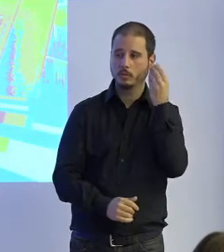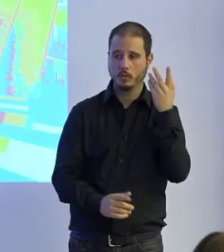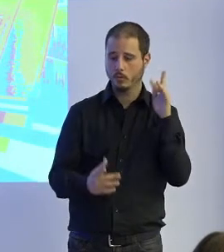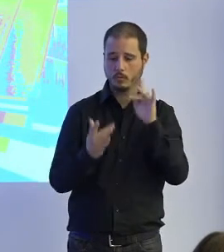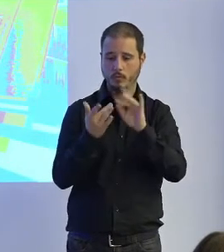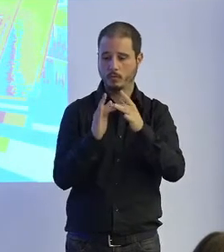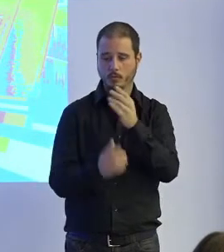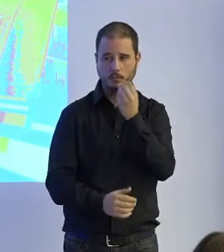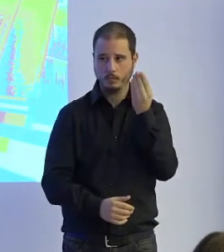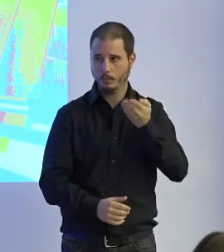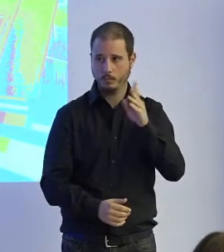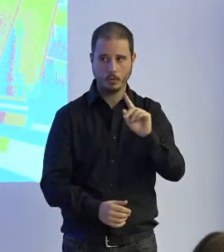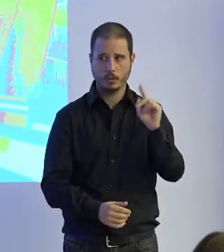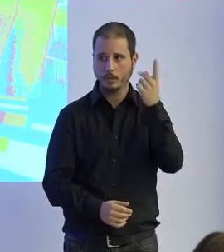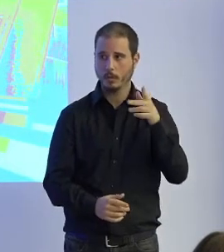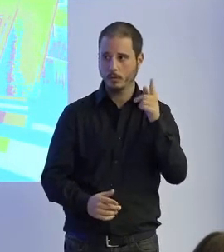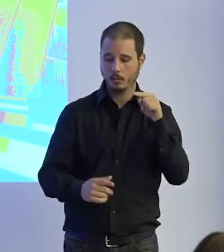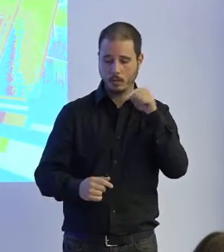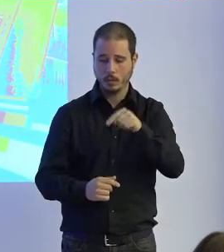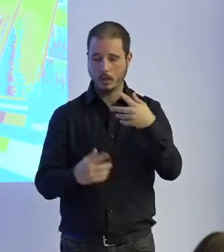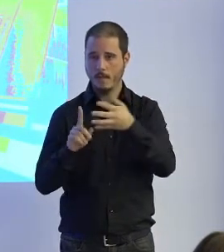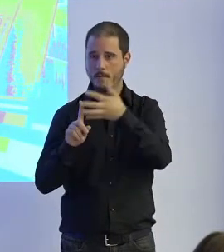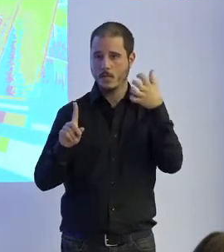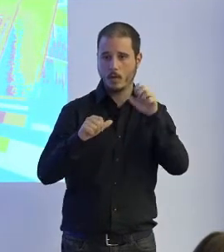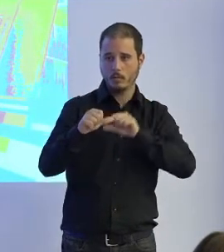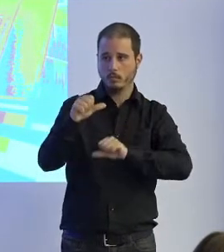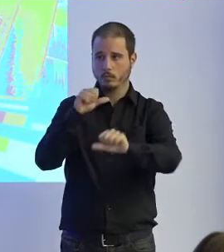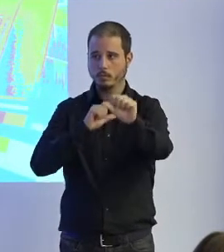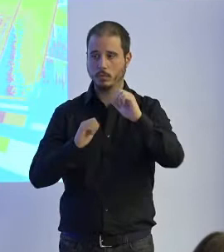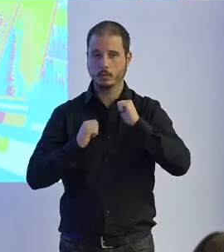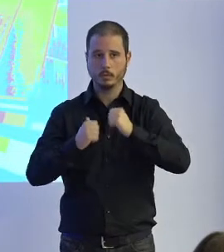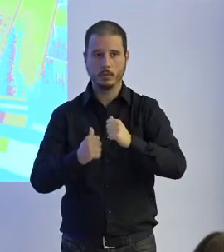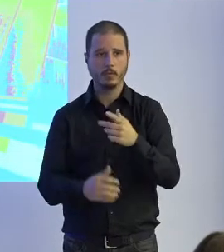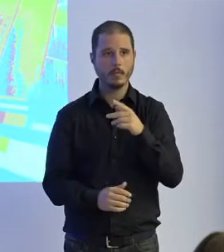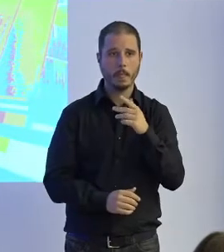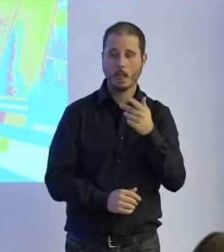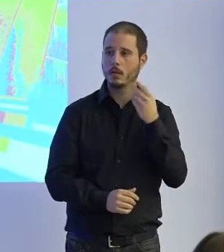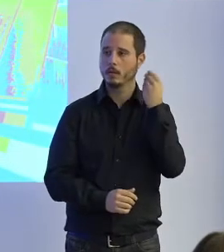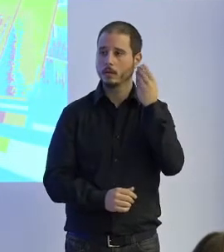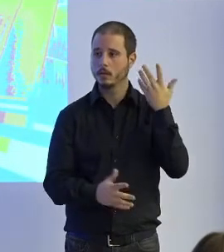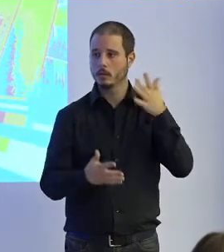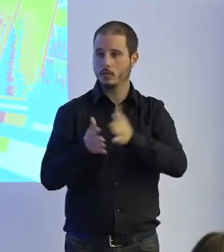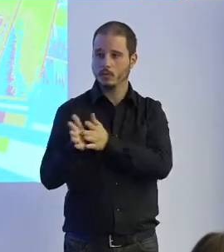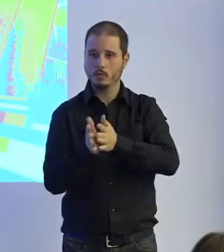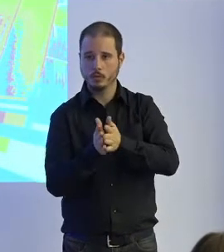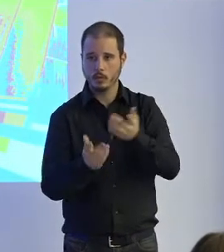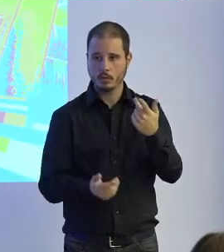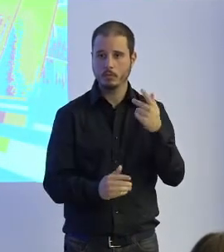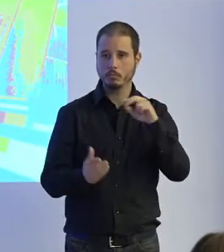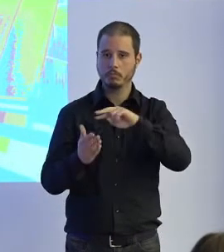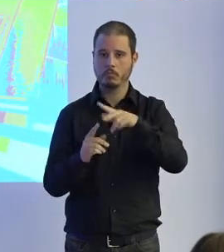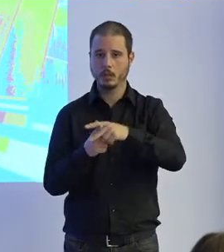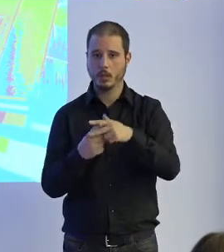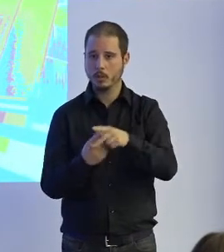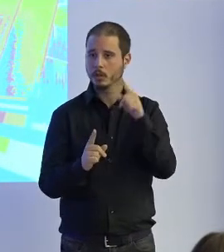que un poco surge de aquí de este foro y por eso agradecer y estimular esto creemos que es una herramienta muy útil y que se siga desarrollando